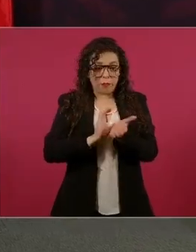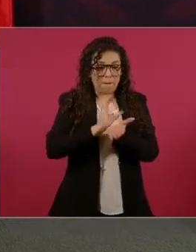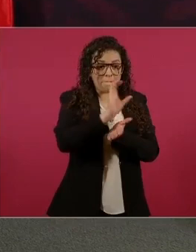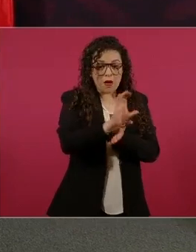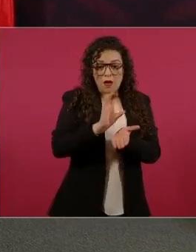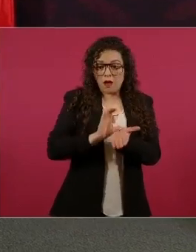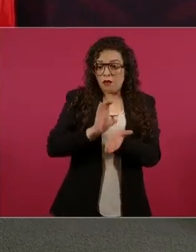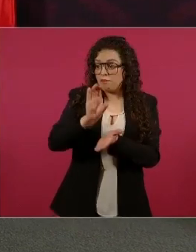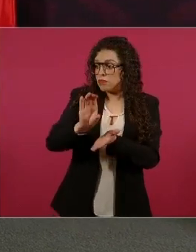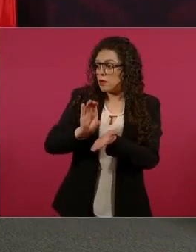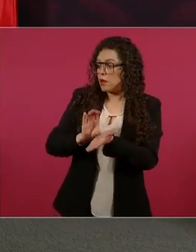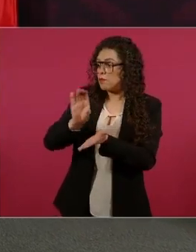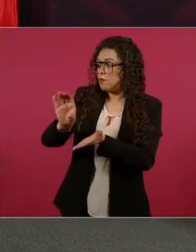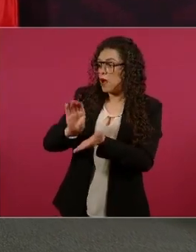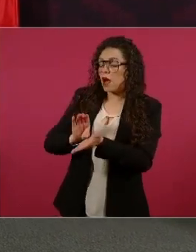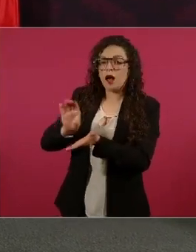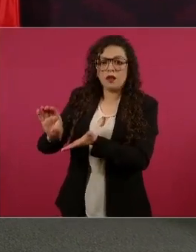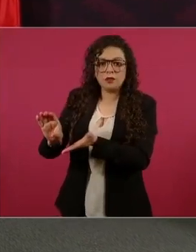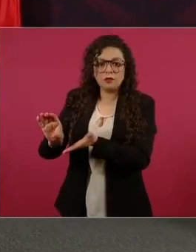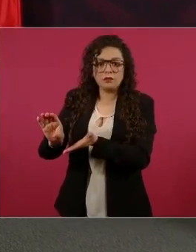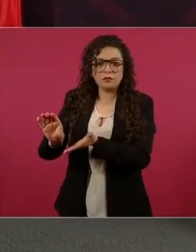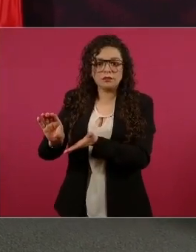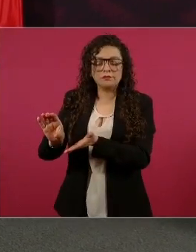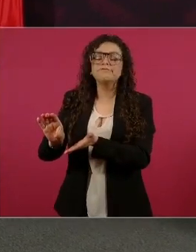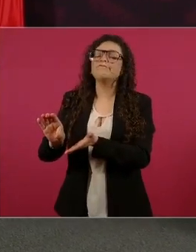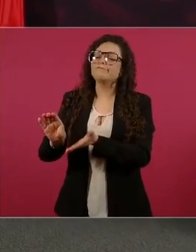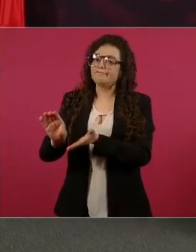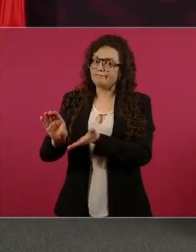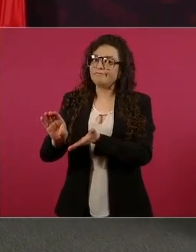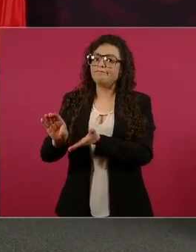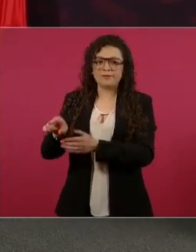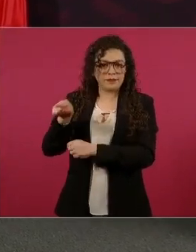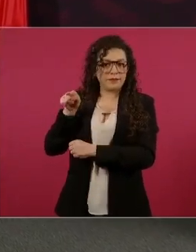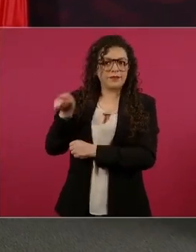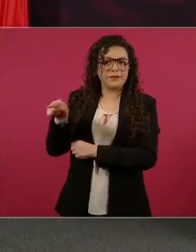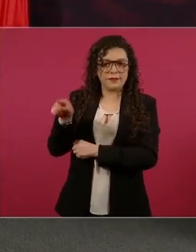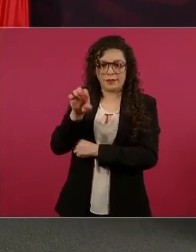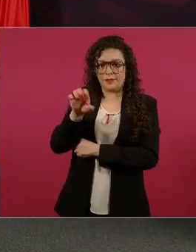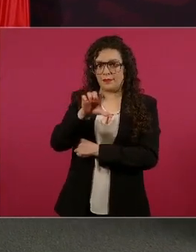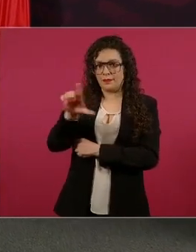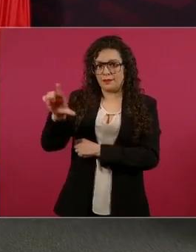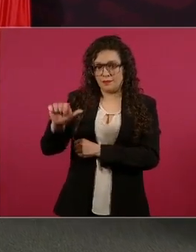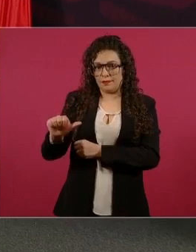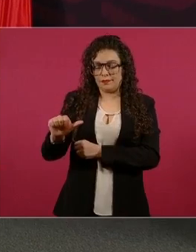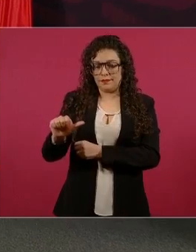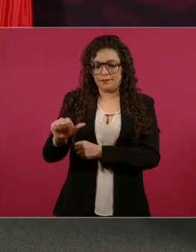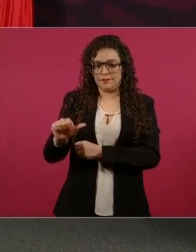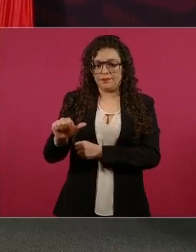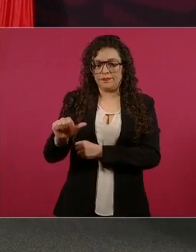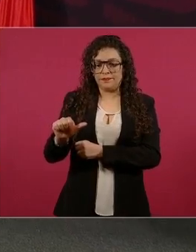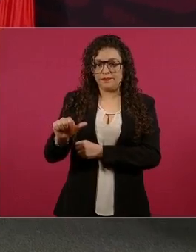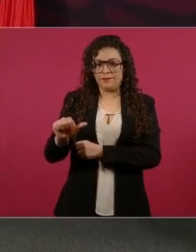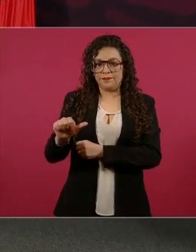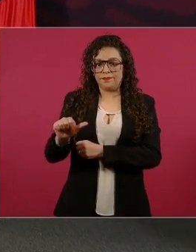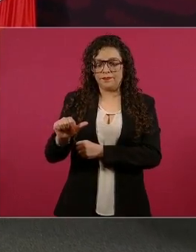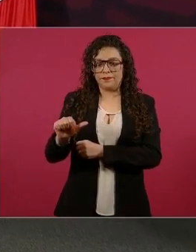trabajando de manera coordinada, además de que